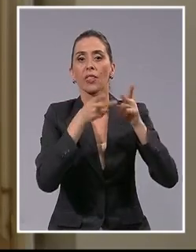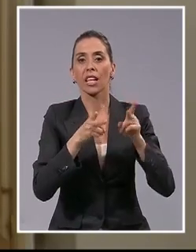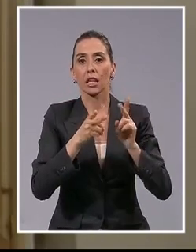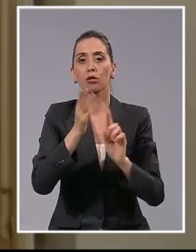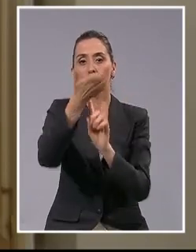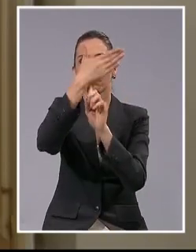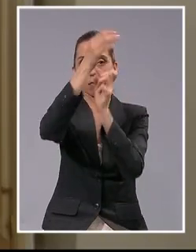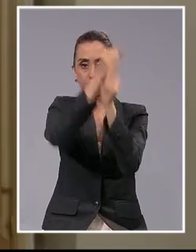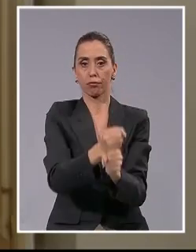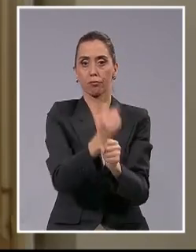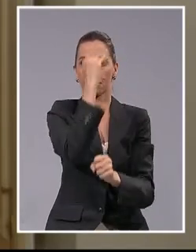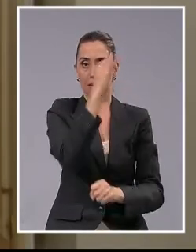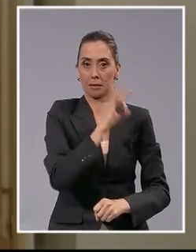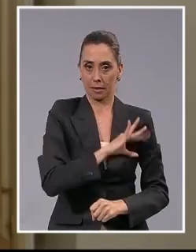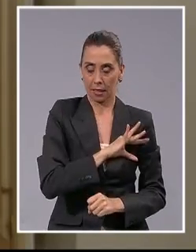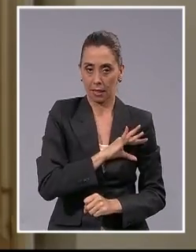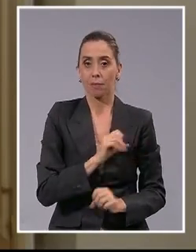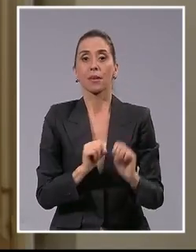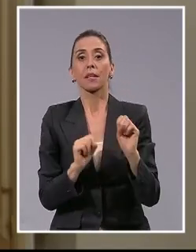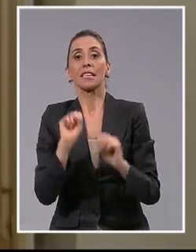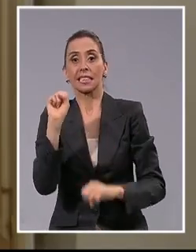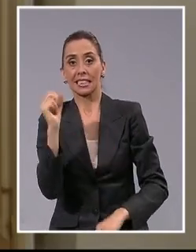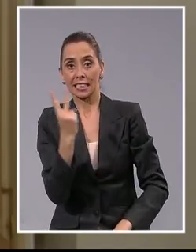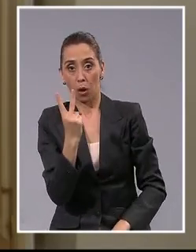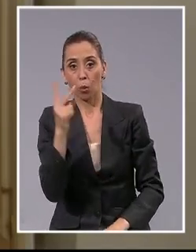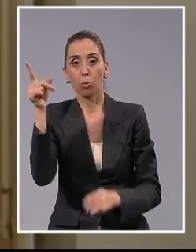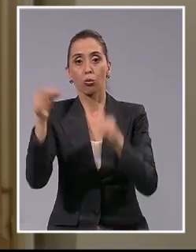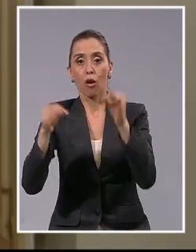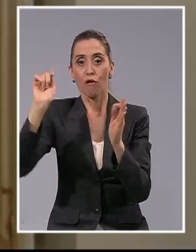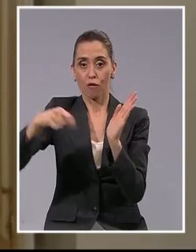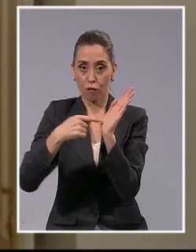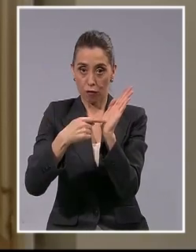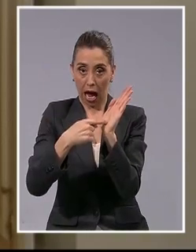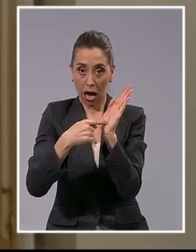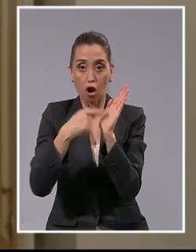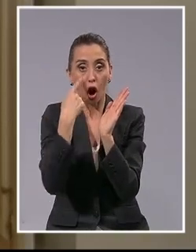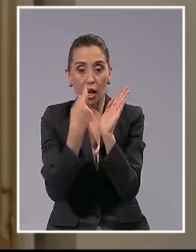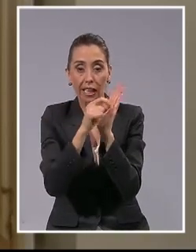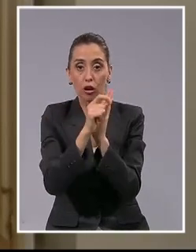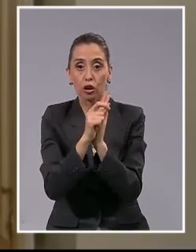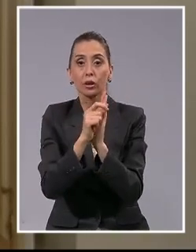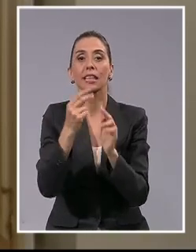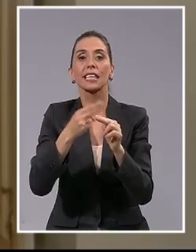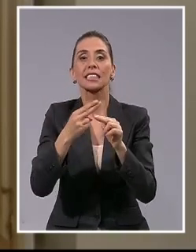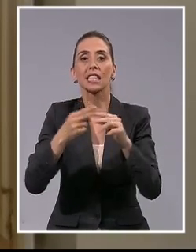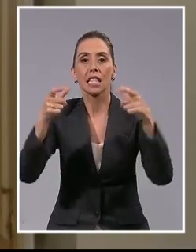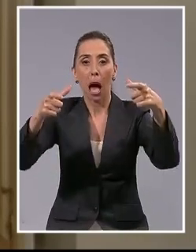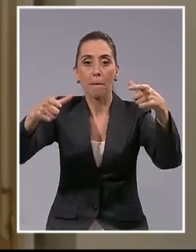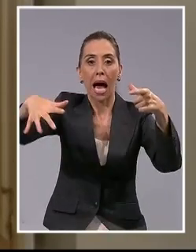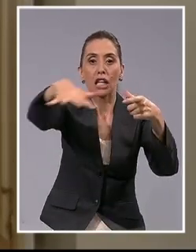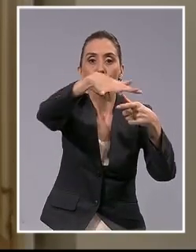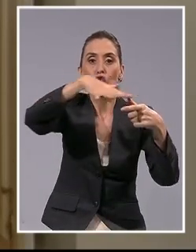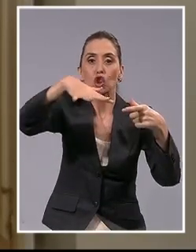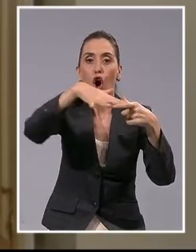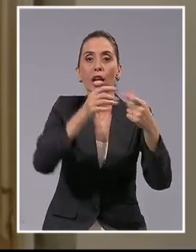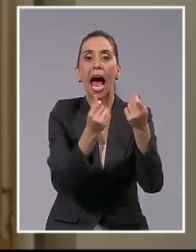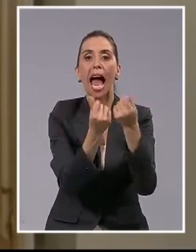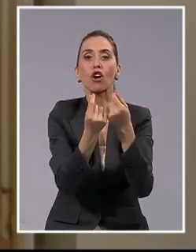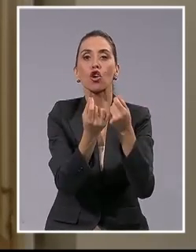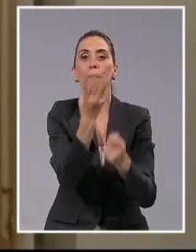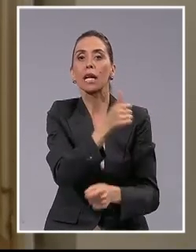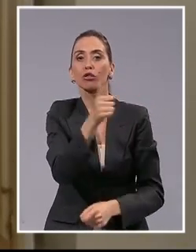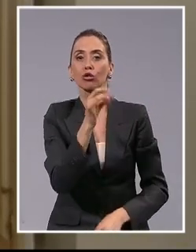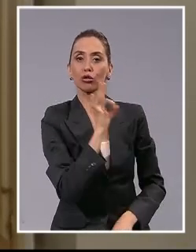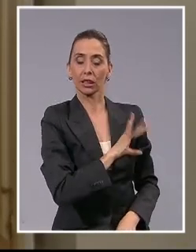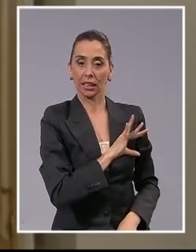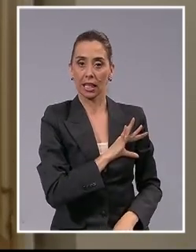soberanos. En segundo término, el fallo reconoce una zona económica exclusiva para Chile a partir del